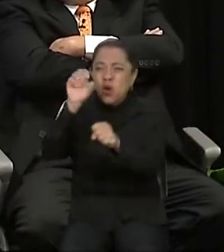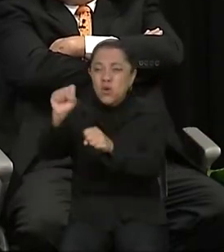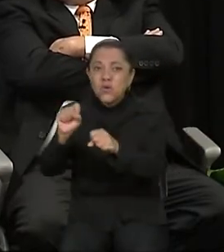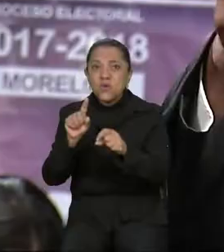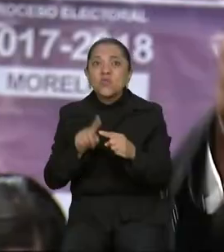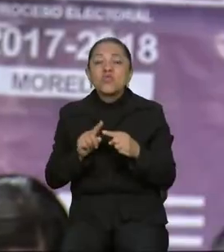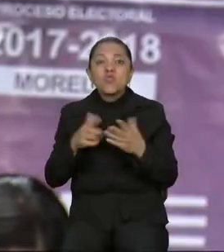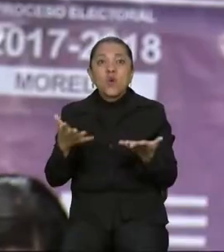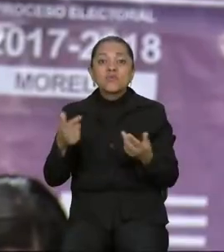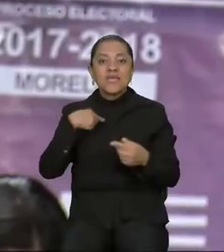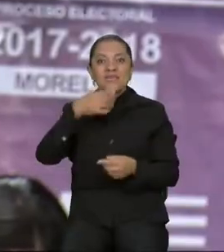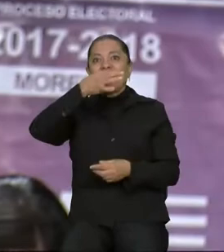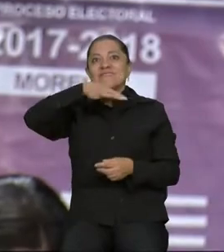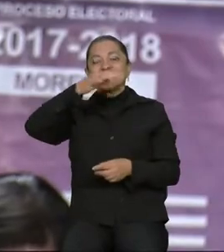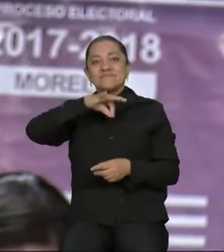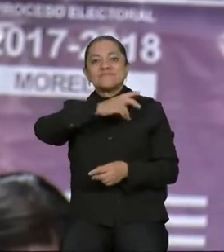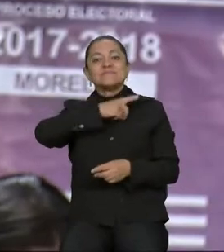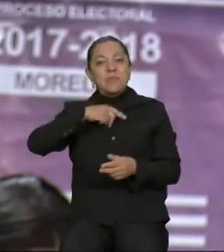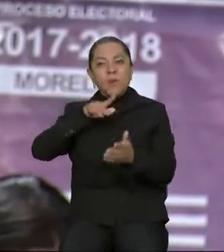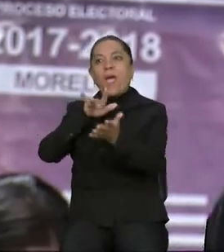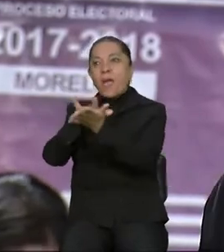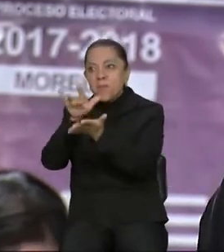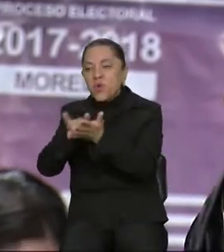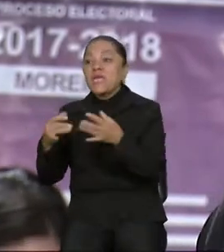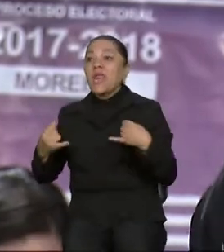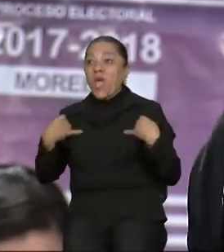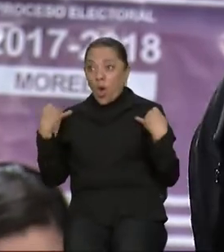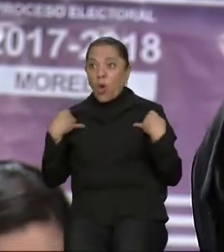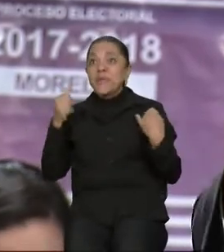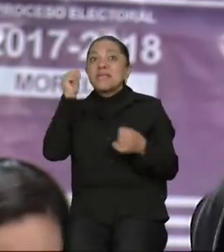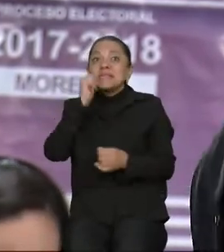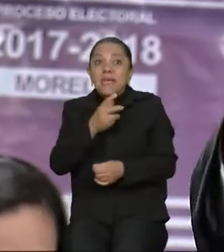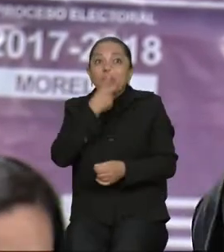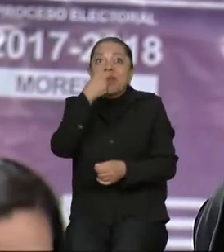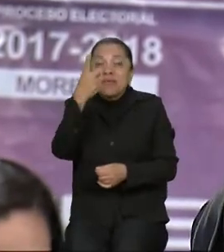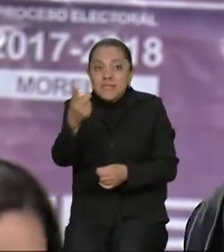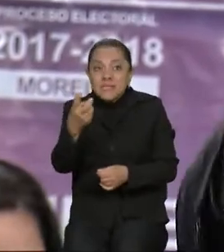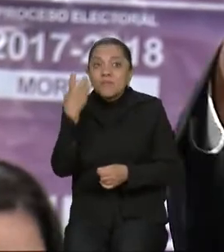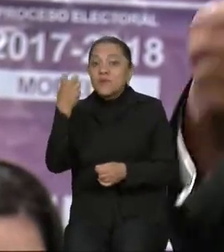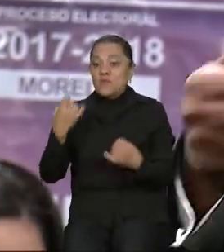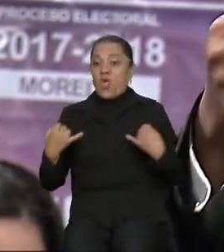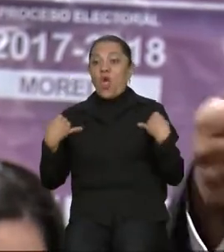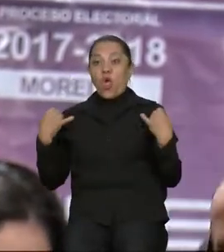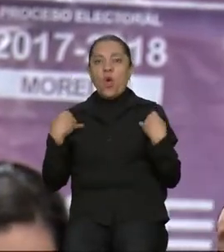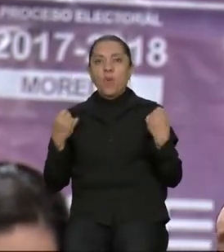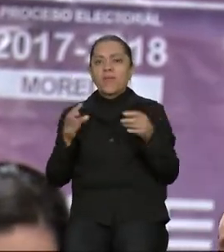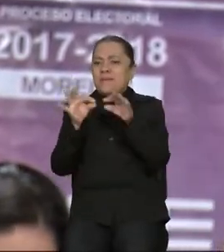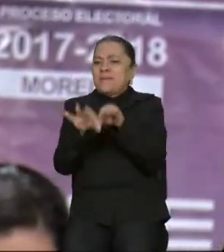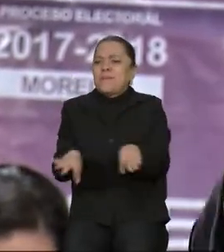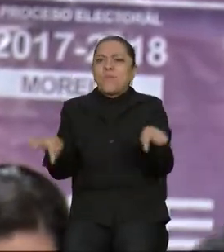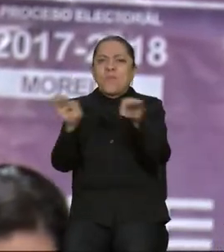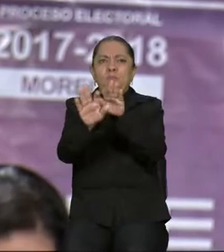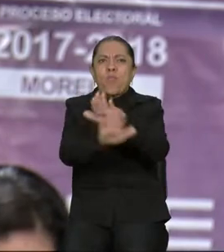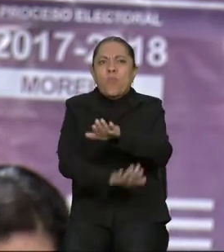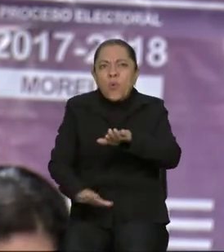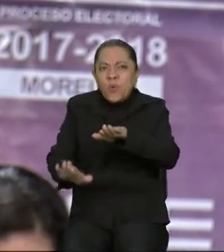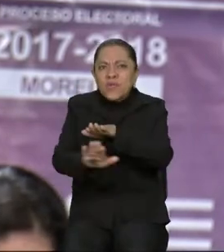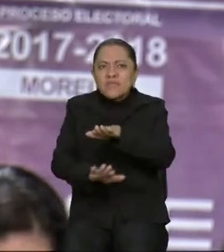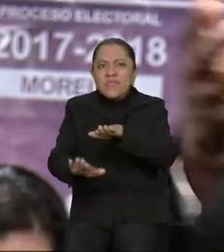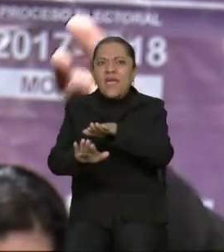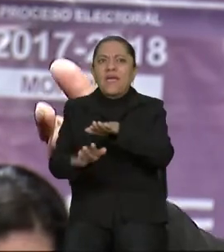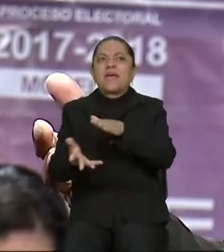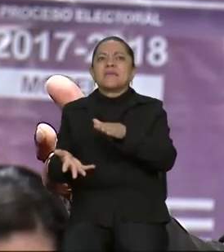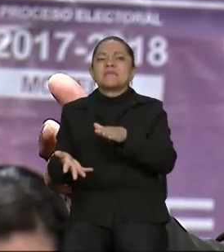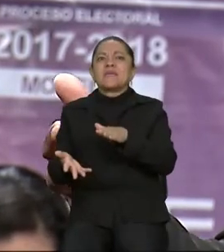tenemos que apoyar a los jóvenes, como siempre hemos dicho, porque los jóvenes es la parte fundamental y parte importante dentro de nuestro